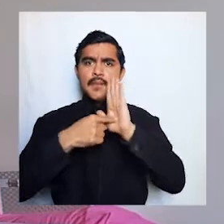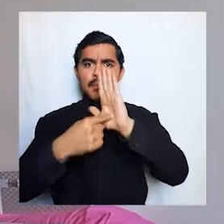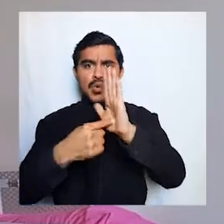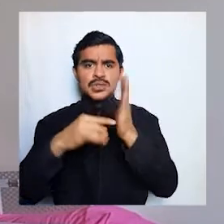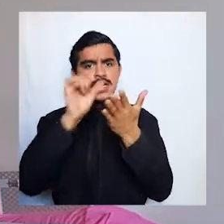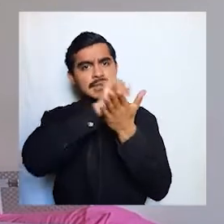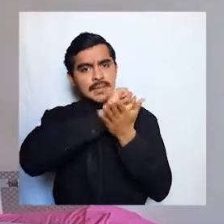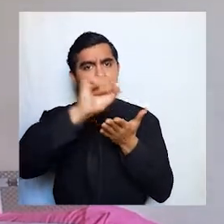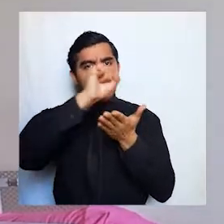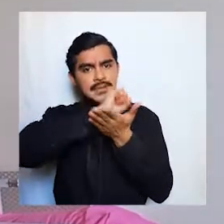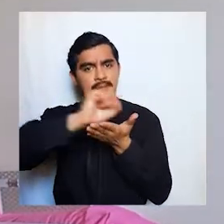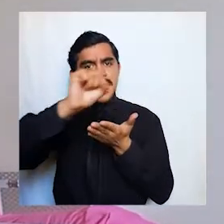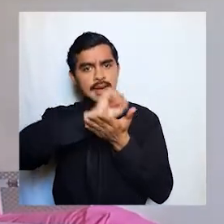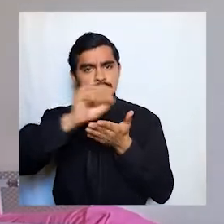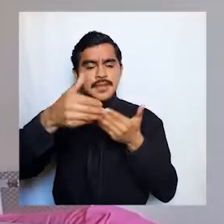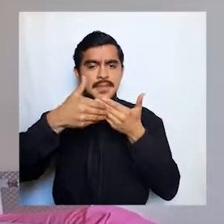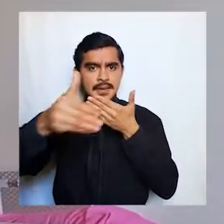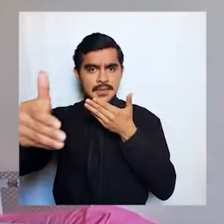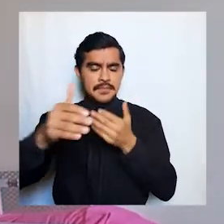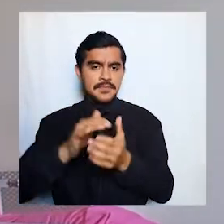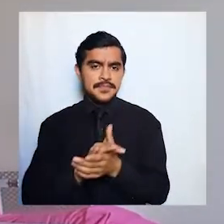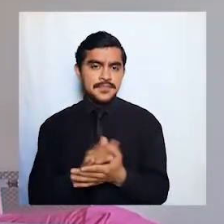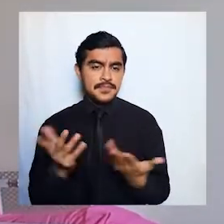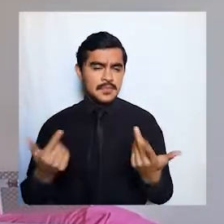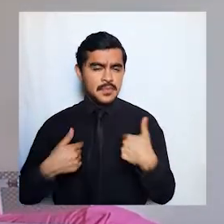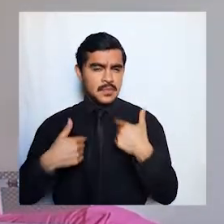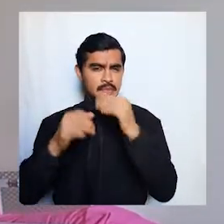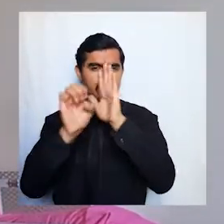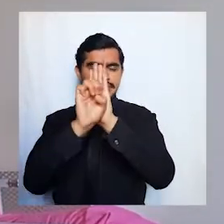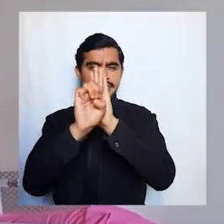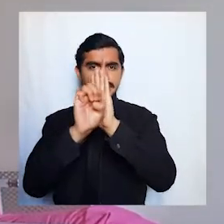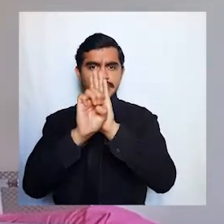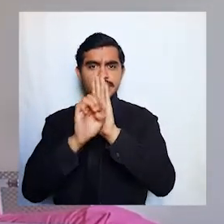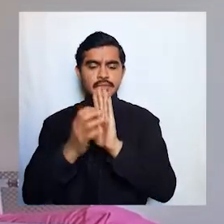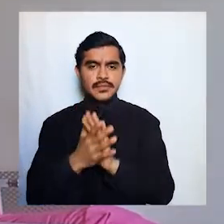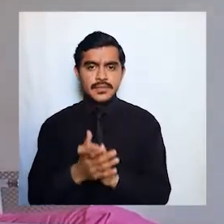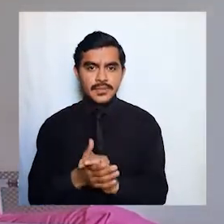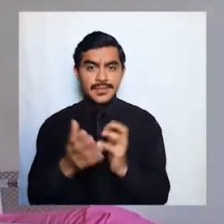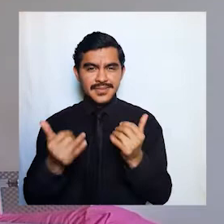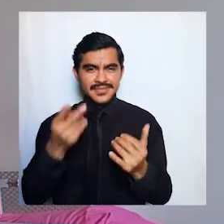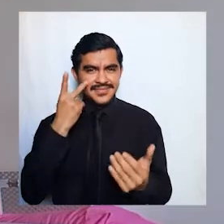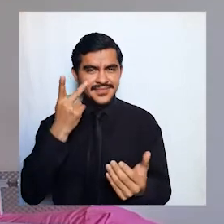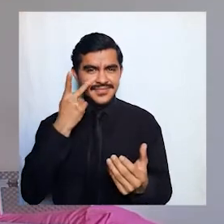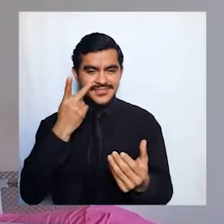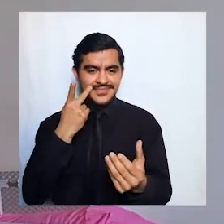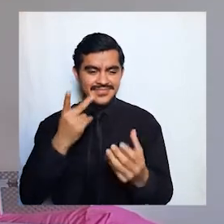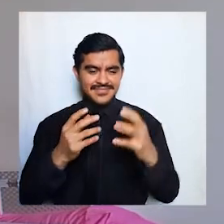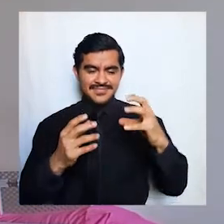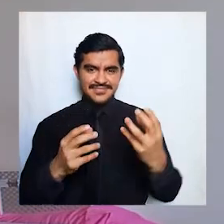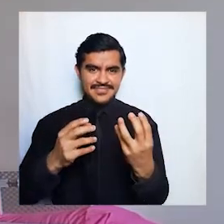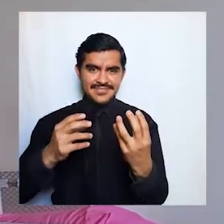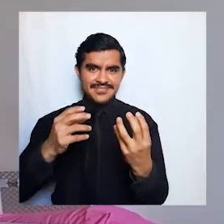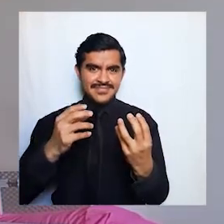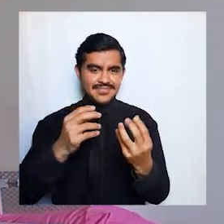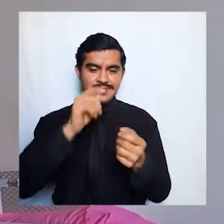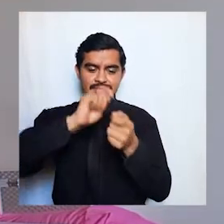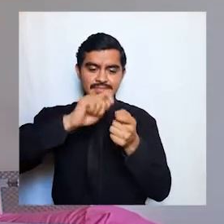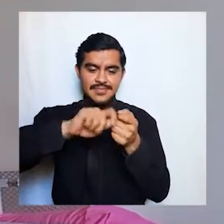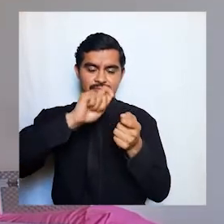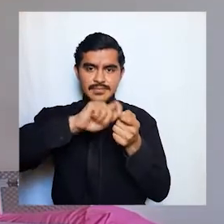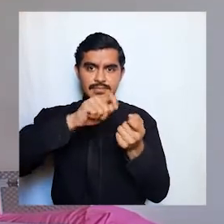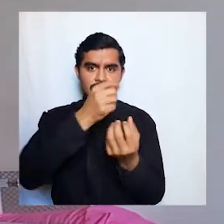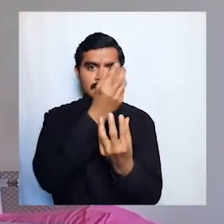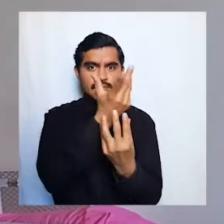semana tras semana vaya digamos que tienes esta vela quien no tiene una vela en su casa